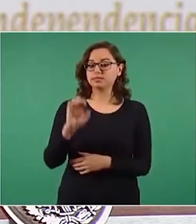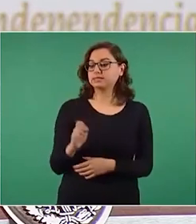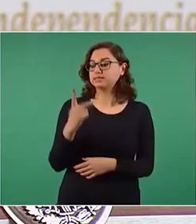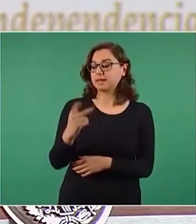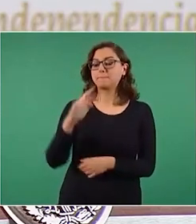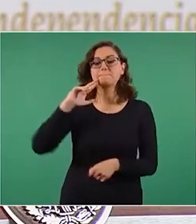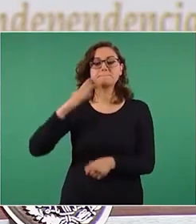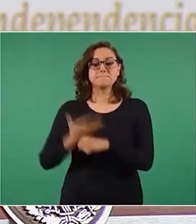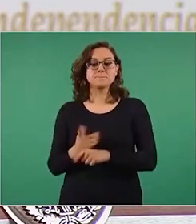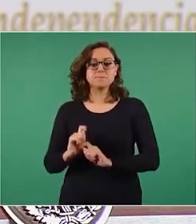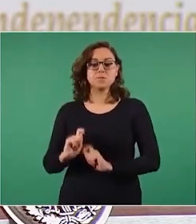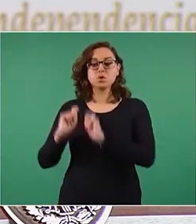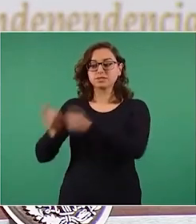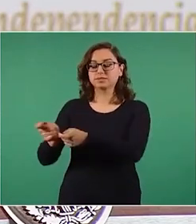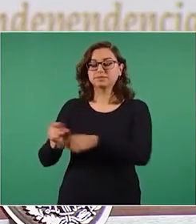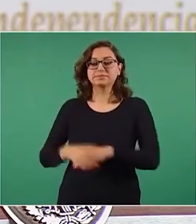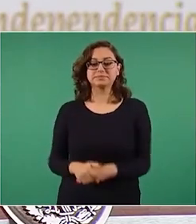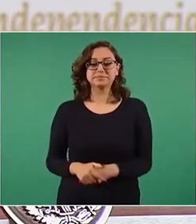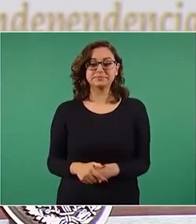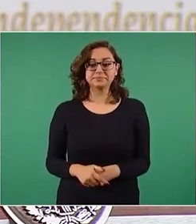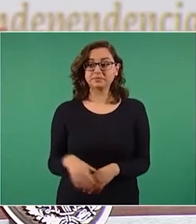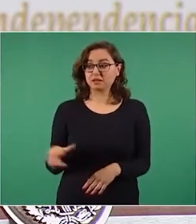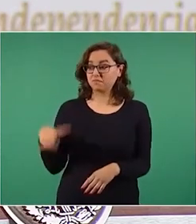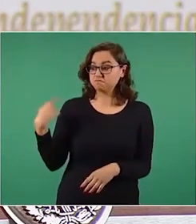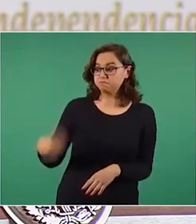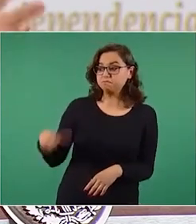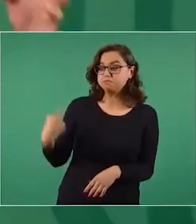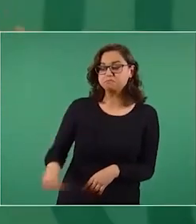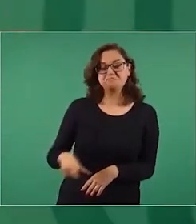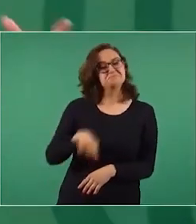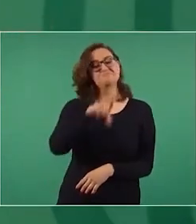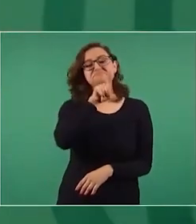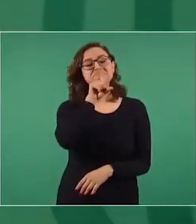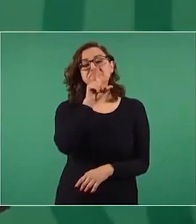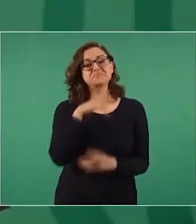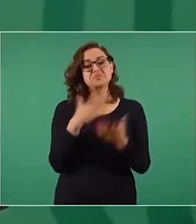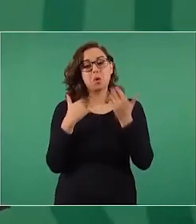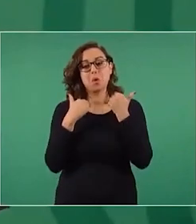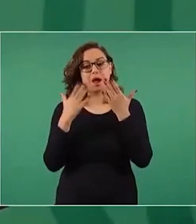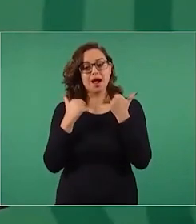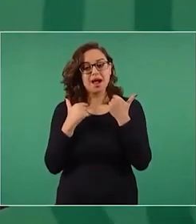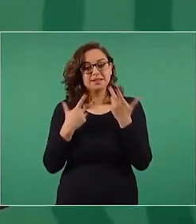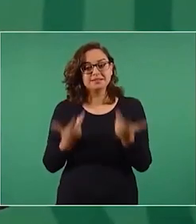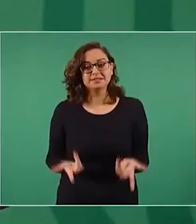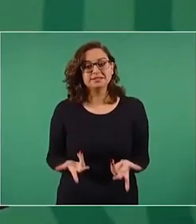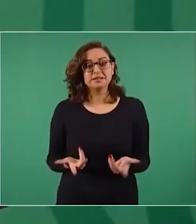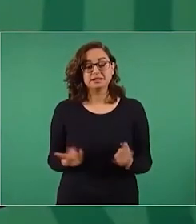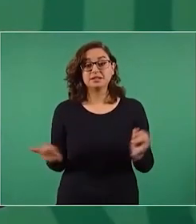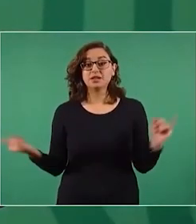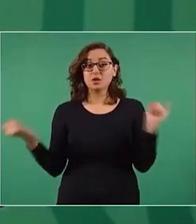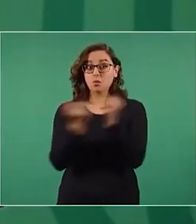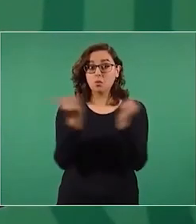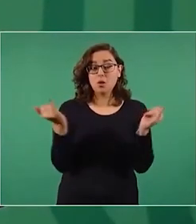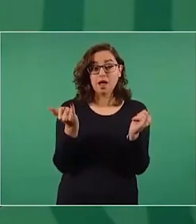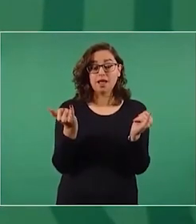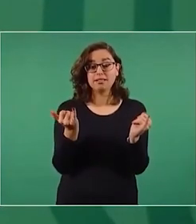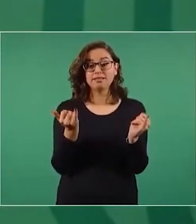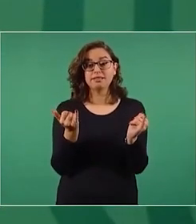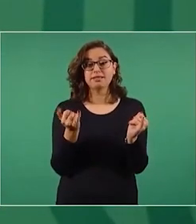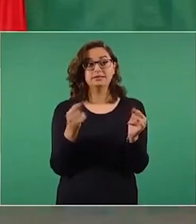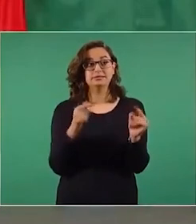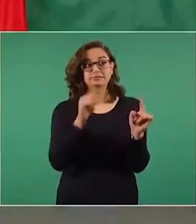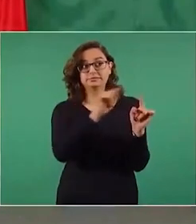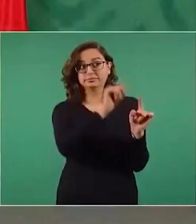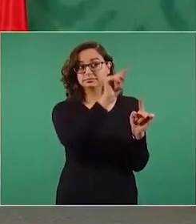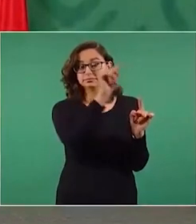Y les puedo garantizar que no tiene los bienes que